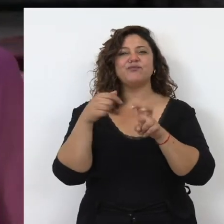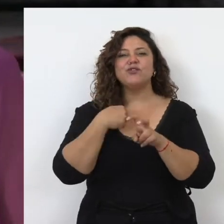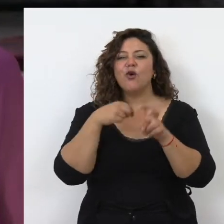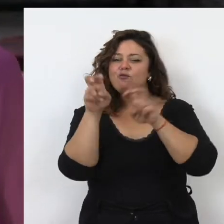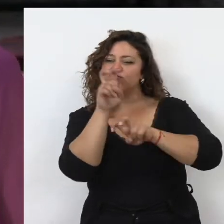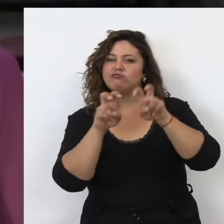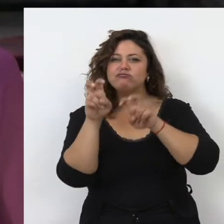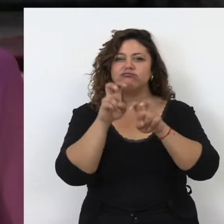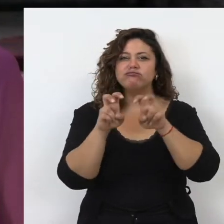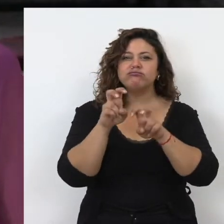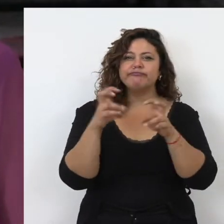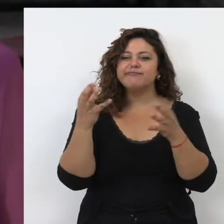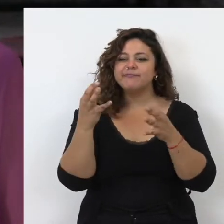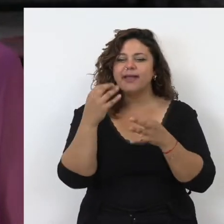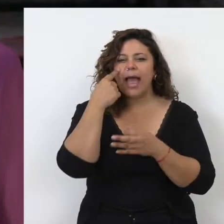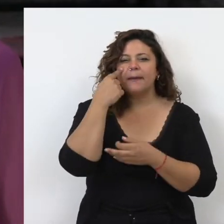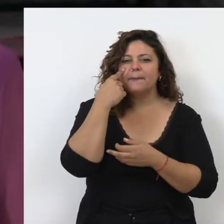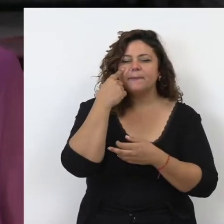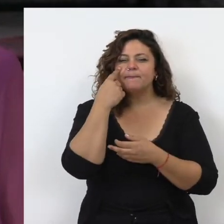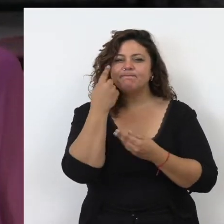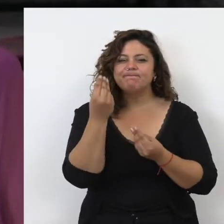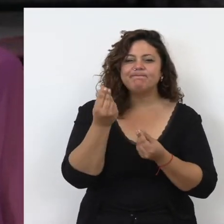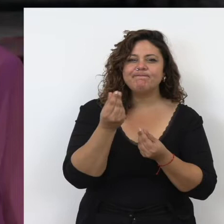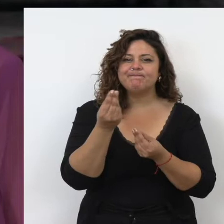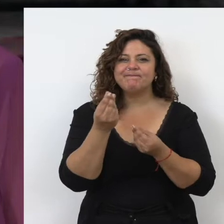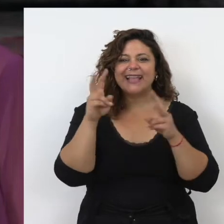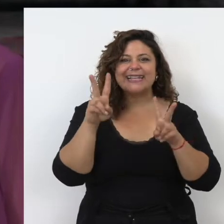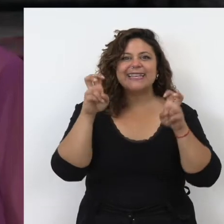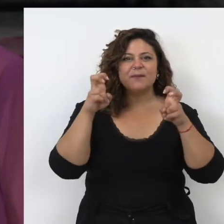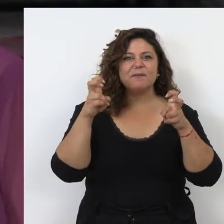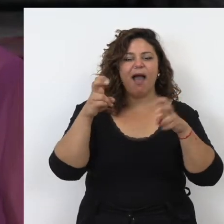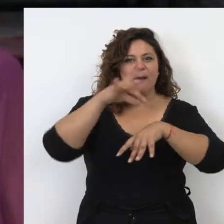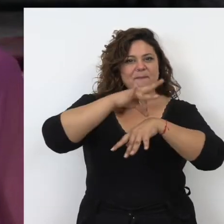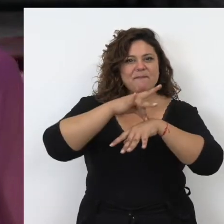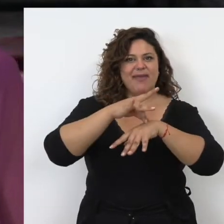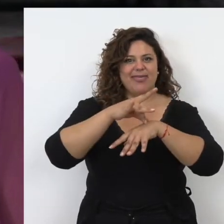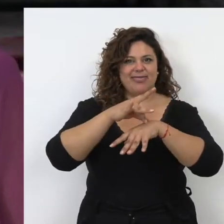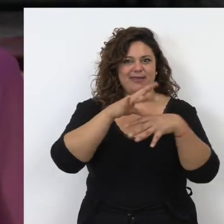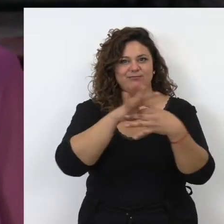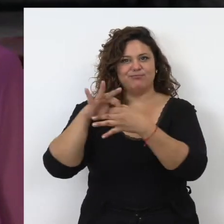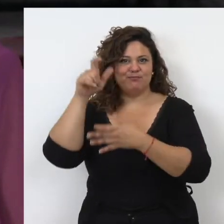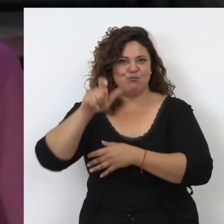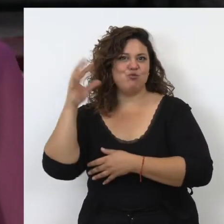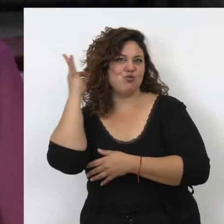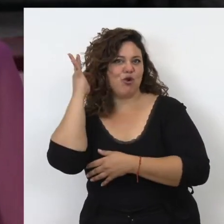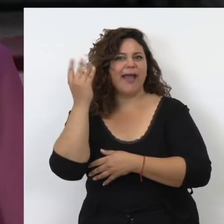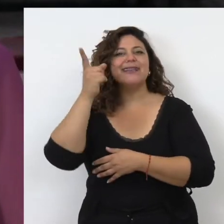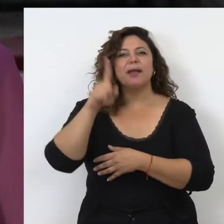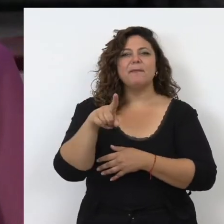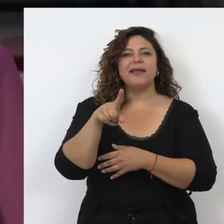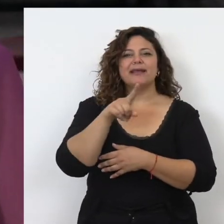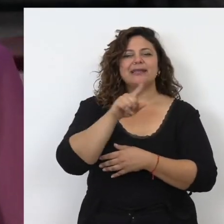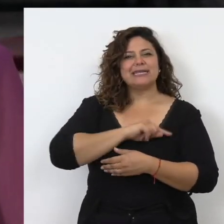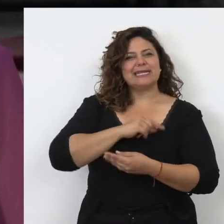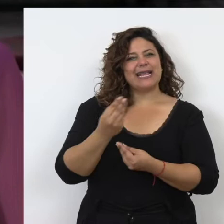resto de la obra, yo busco indicios sobre la práctica médica de las mujeres, y también sobre la percepción